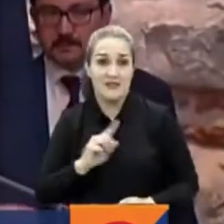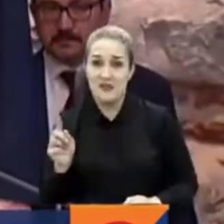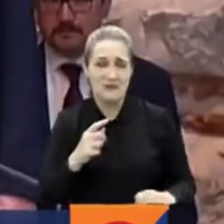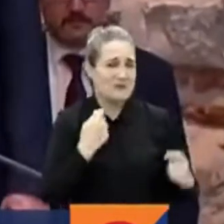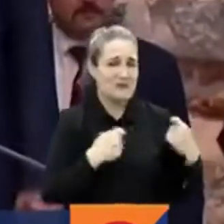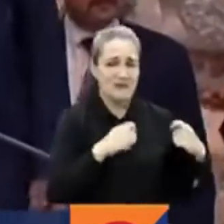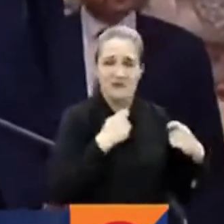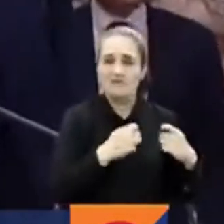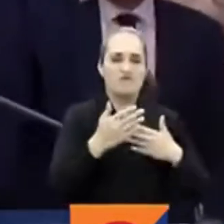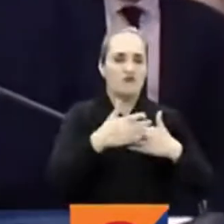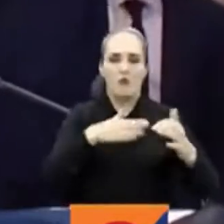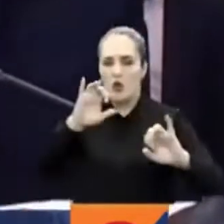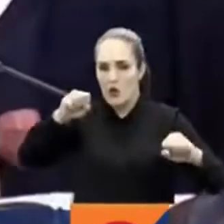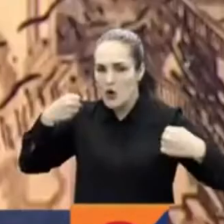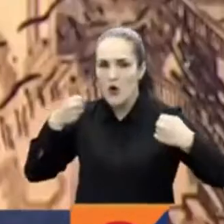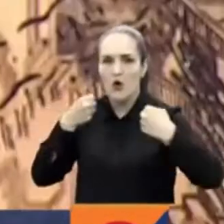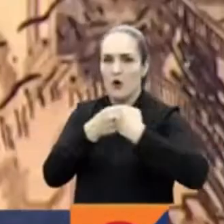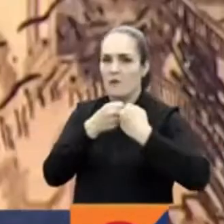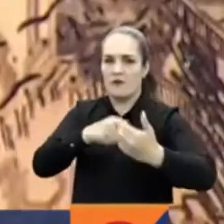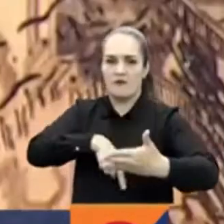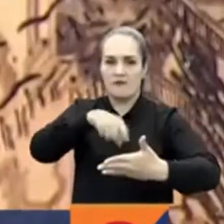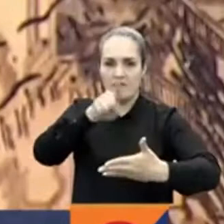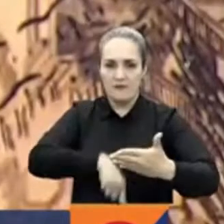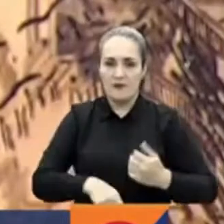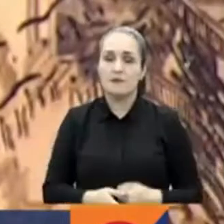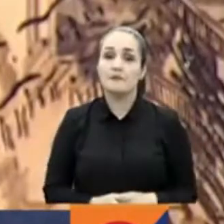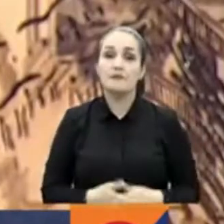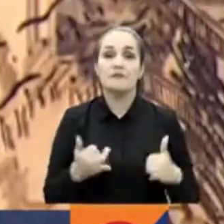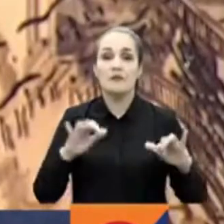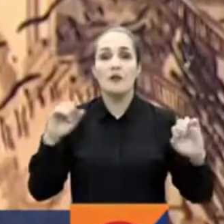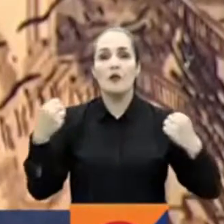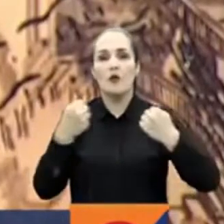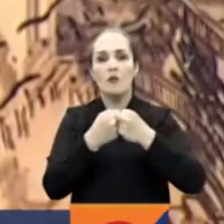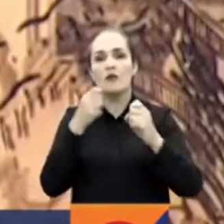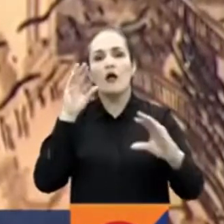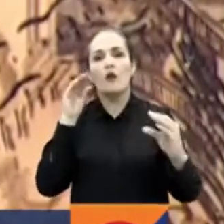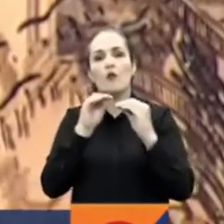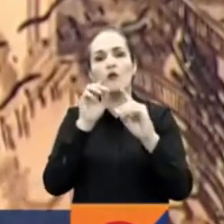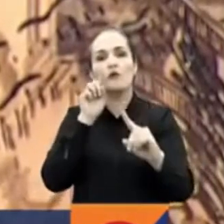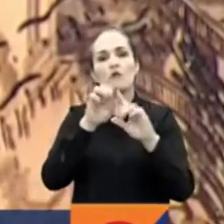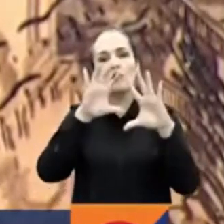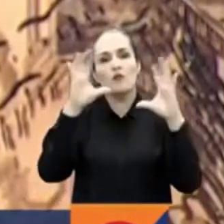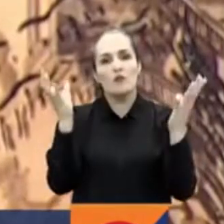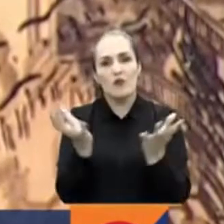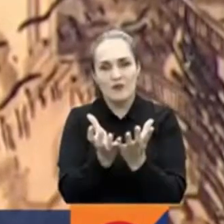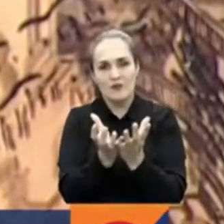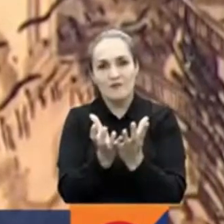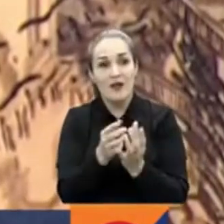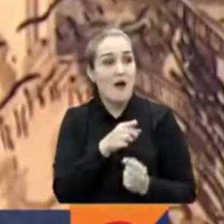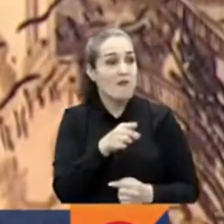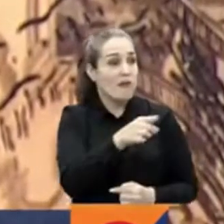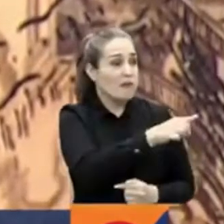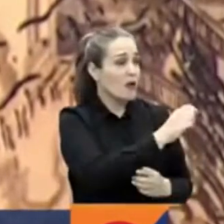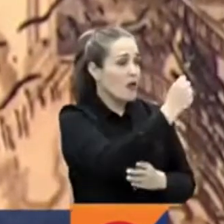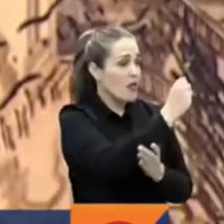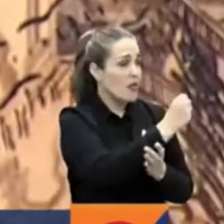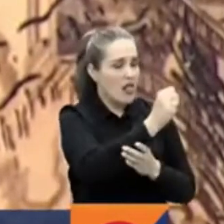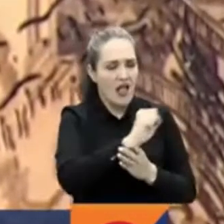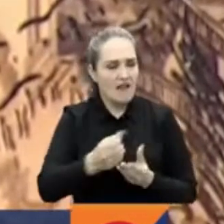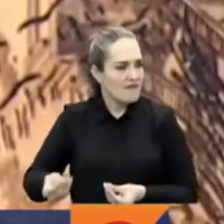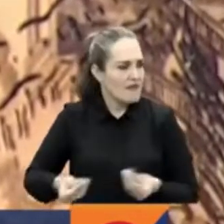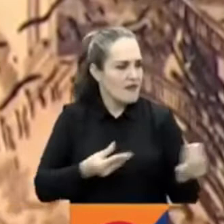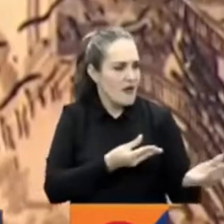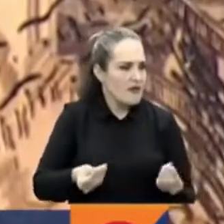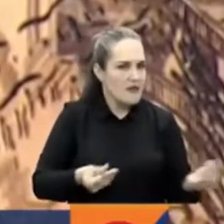esta es la idea sellada con esta firma. Este es un acuerdo para el mundo, brindará alivio a los países en desarrollo al borde de la bancarrota y a las personas más